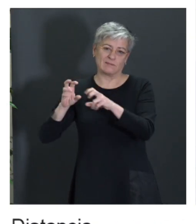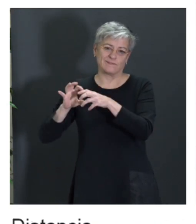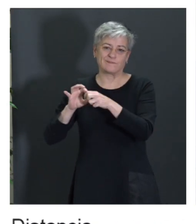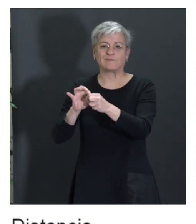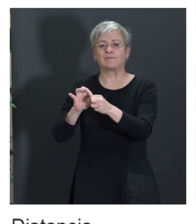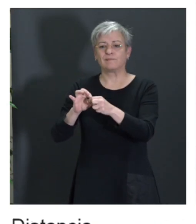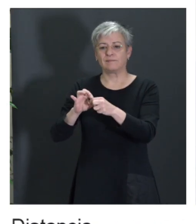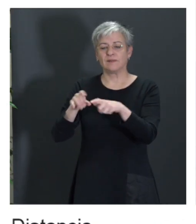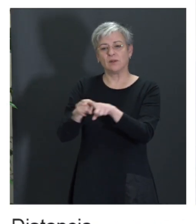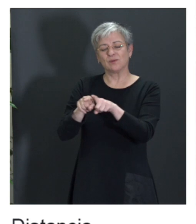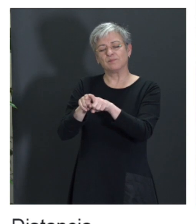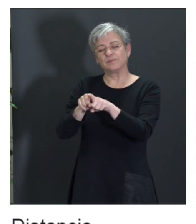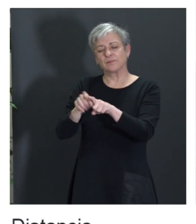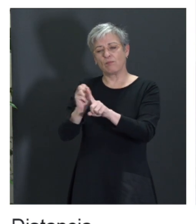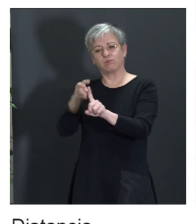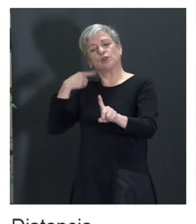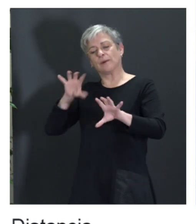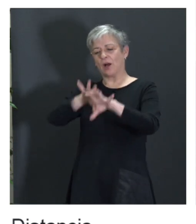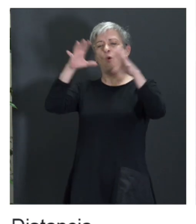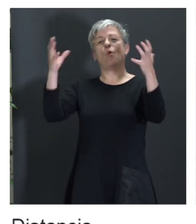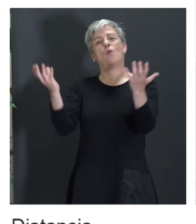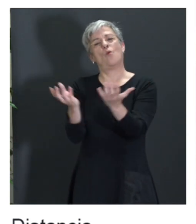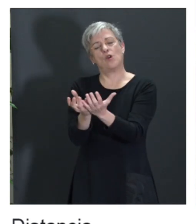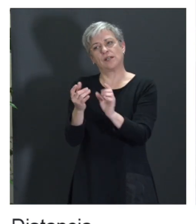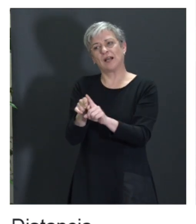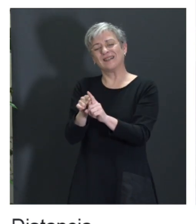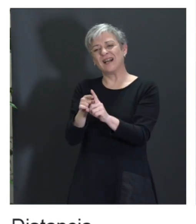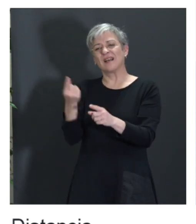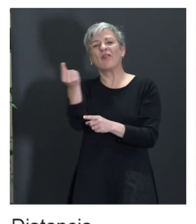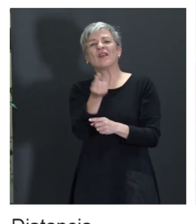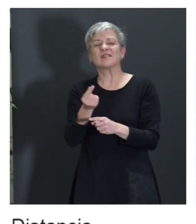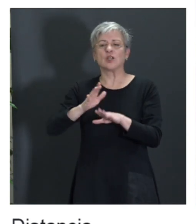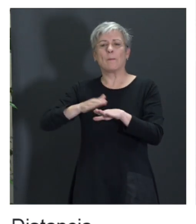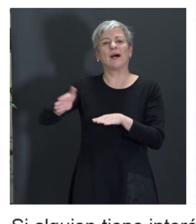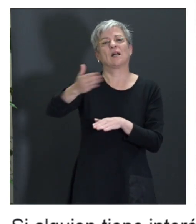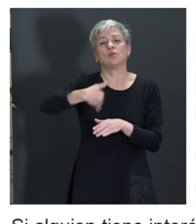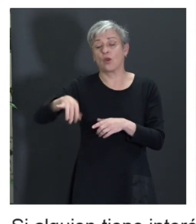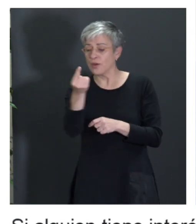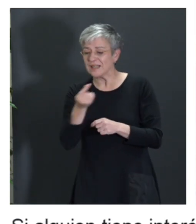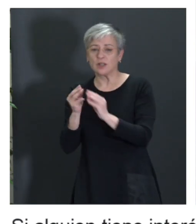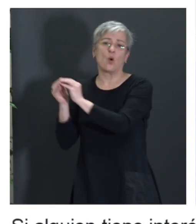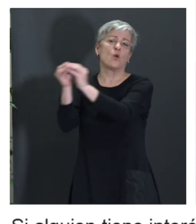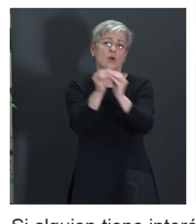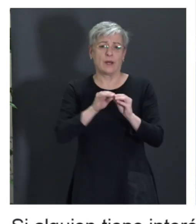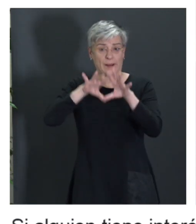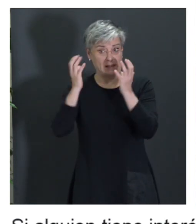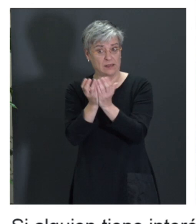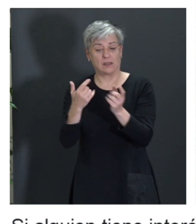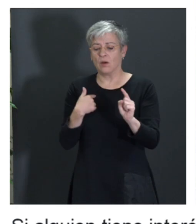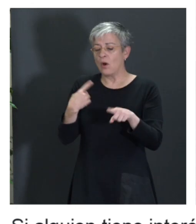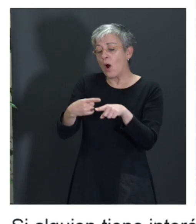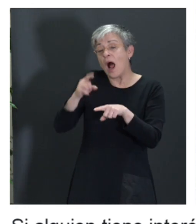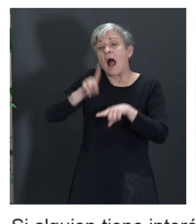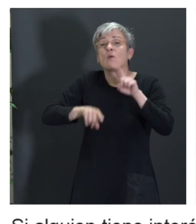esa versión holística, ¿no?, del acceso universal, ¿no?, el diseño para todos, ¿vale?, aunque a veces hemos hecho cosas específicas para